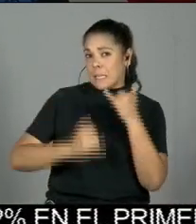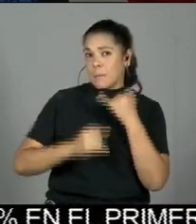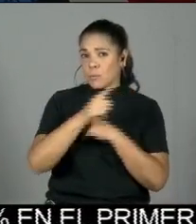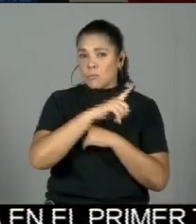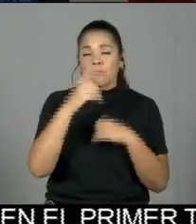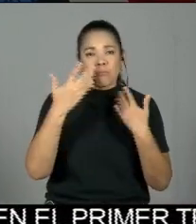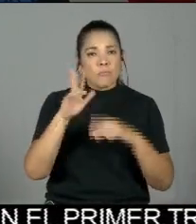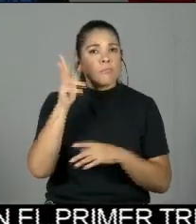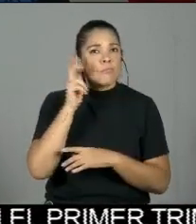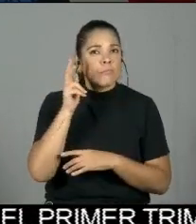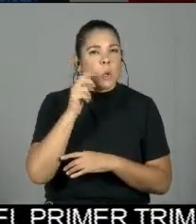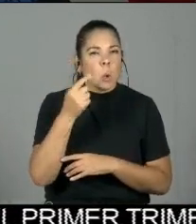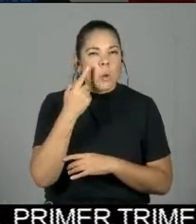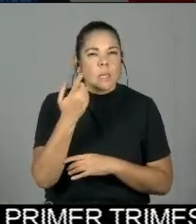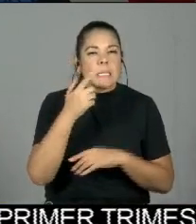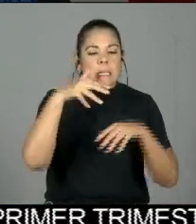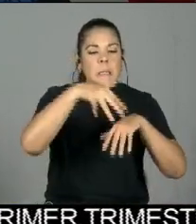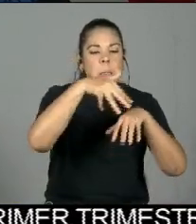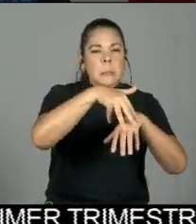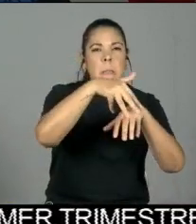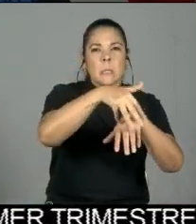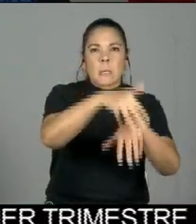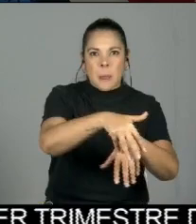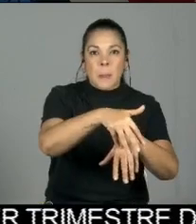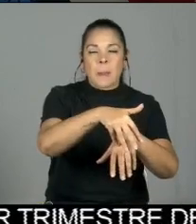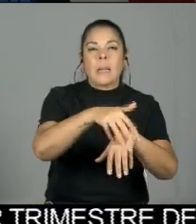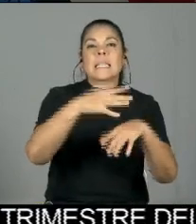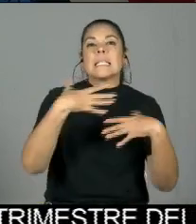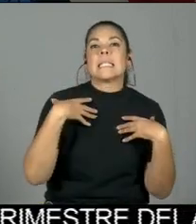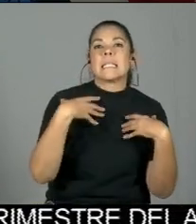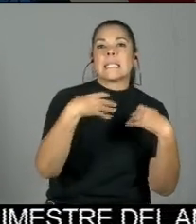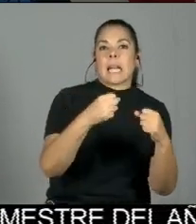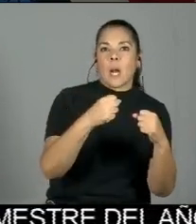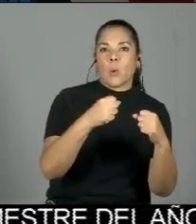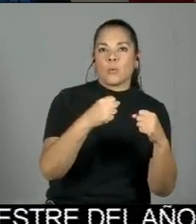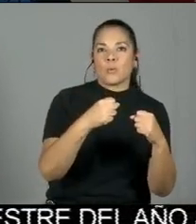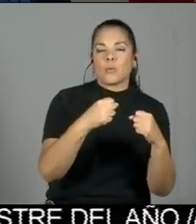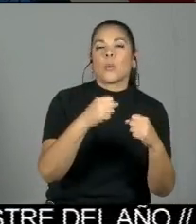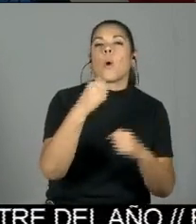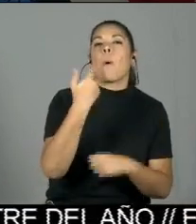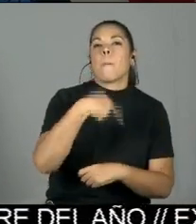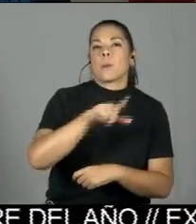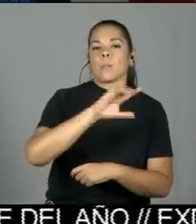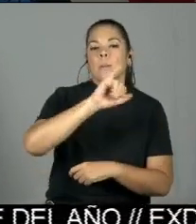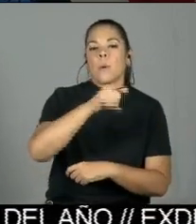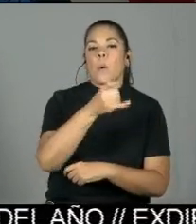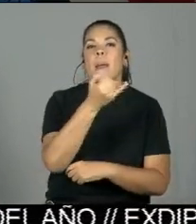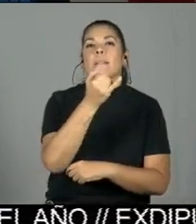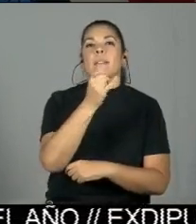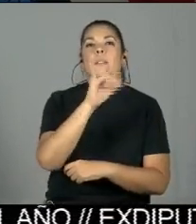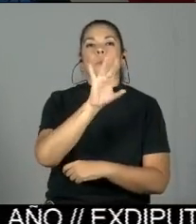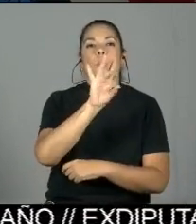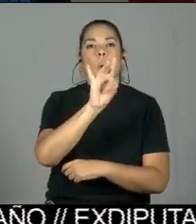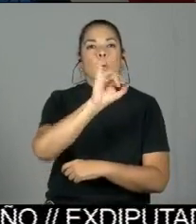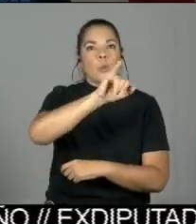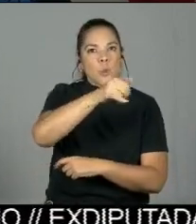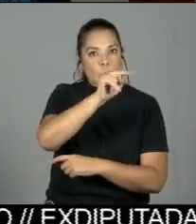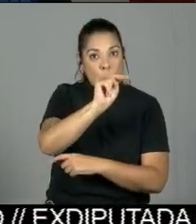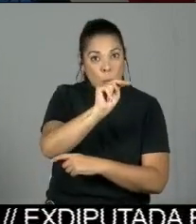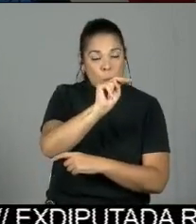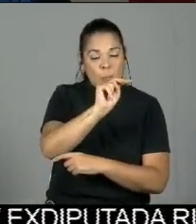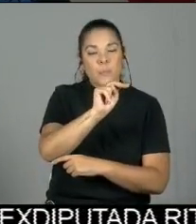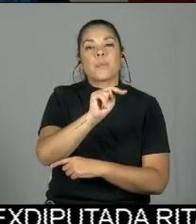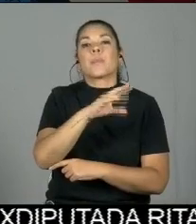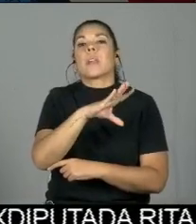pudieron escuchar, los sindicatos del sector salud están organizando este movimiento para el próximo jueves 8 de junio. Así que